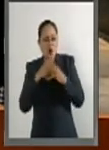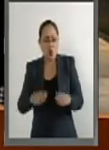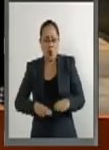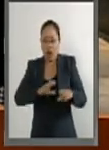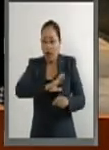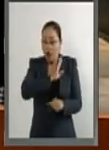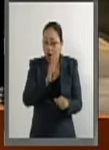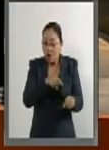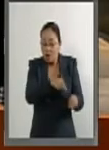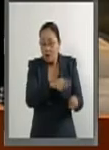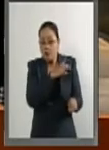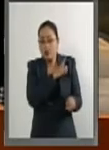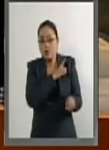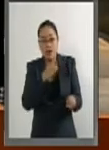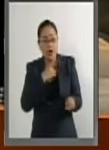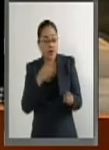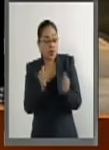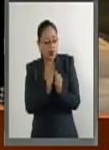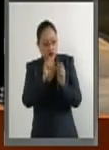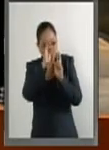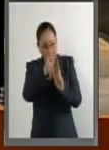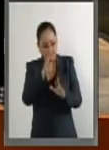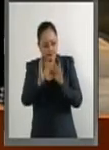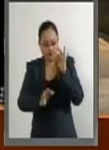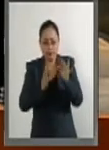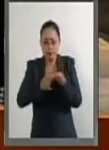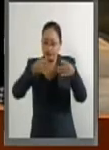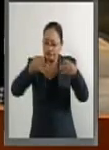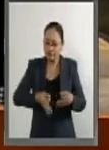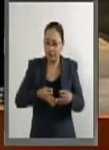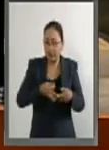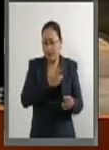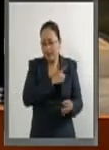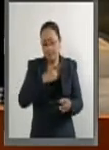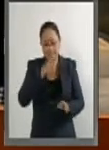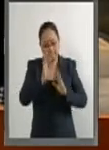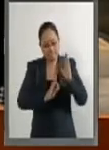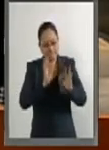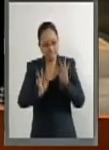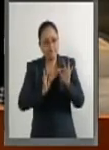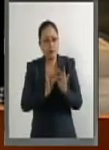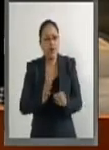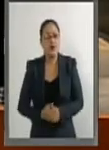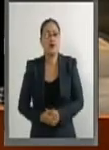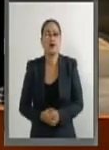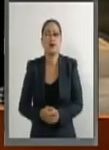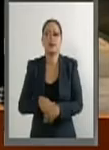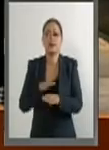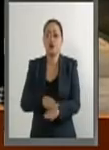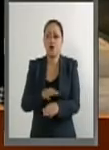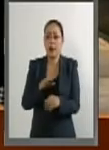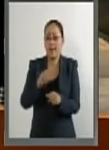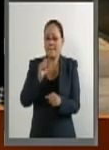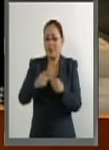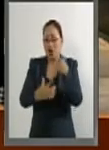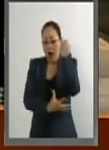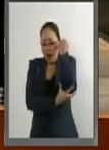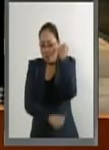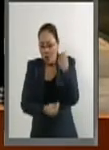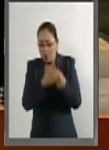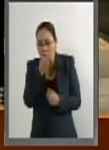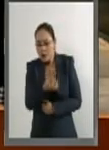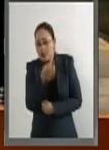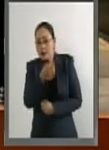deben ser tratados con respeto, dignidad y consideración. Respecto a los fetos que no nacieron